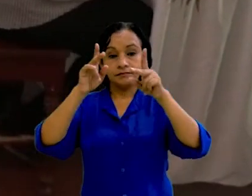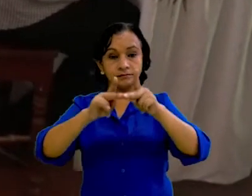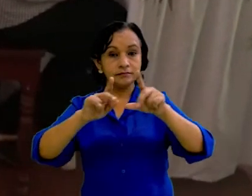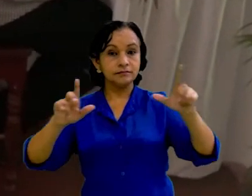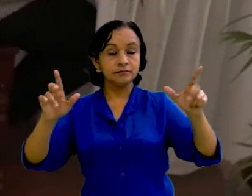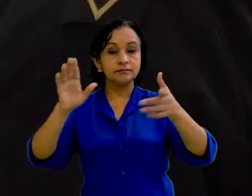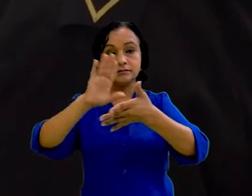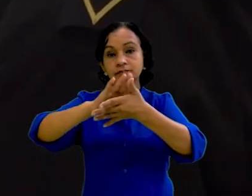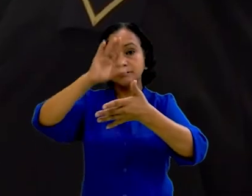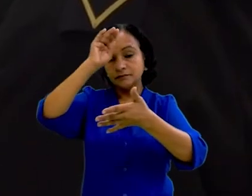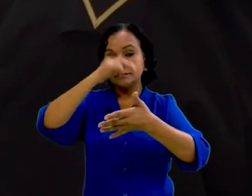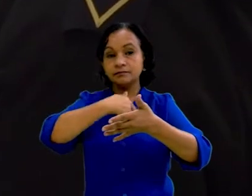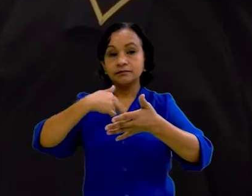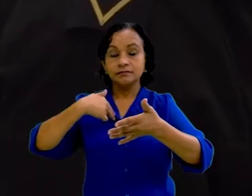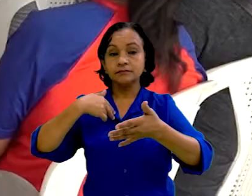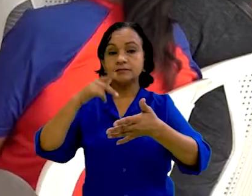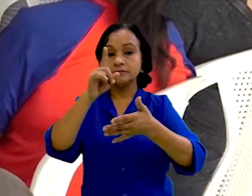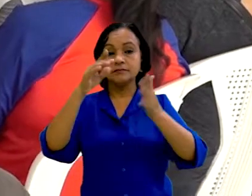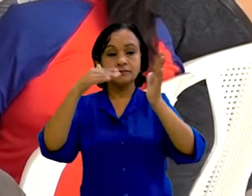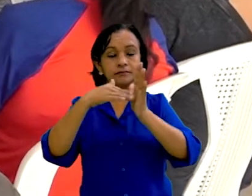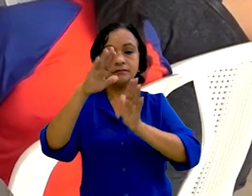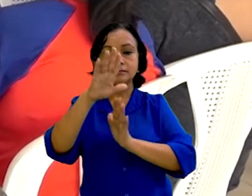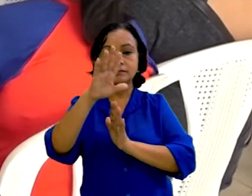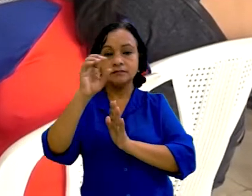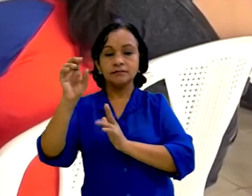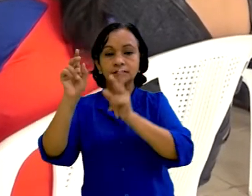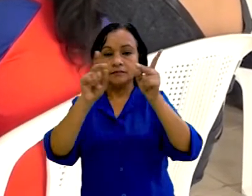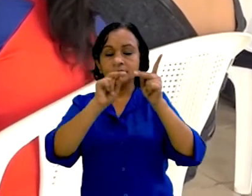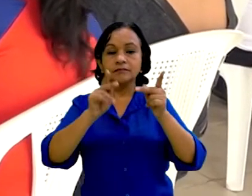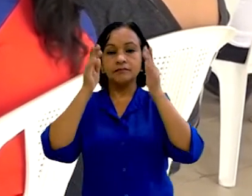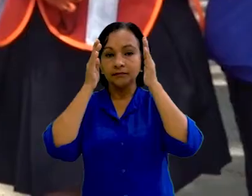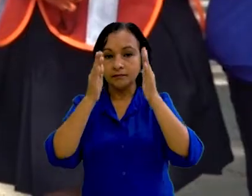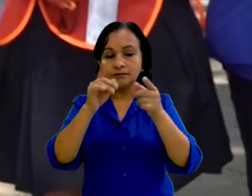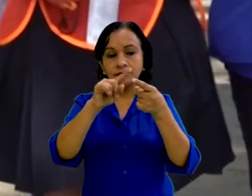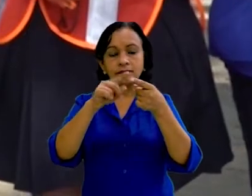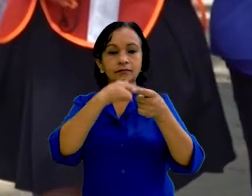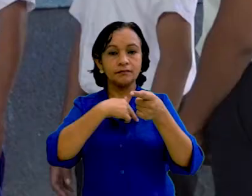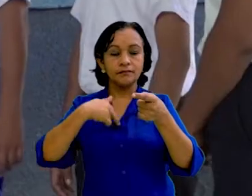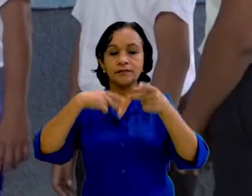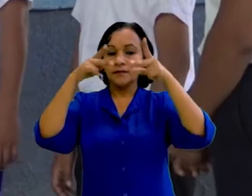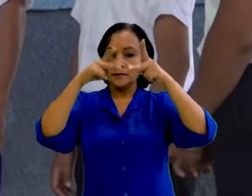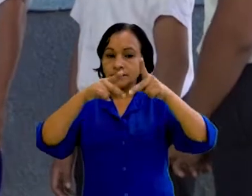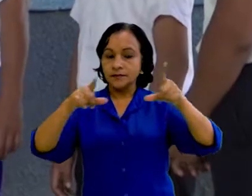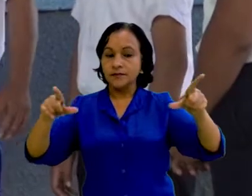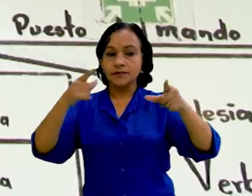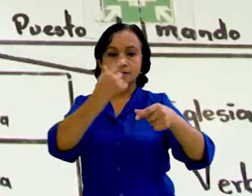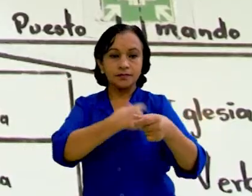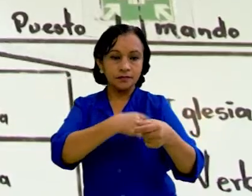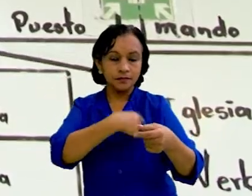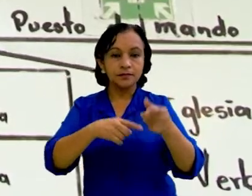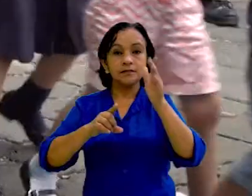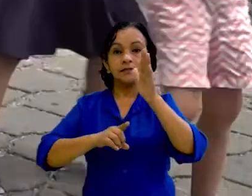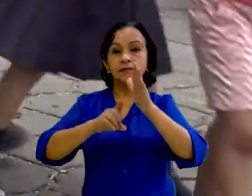Plan Nacional de Capacitación alcanzó a 1.500 protagonistas de manera directa. Se actualizaron los planes de seguridad escolar